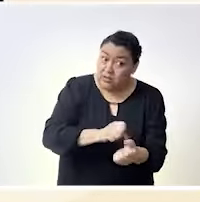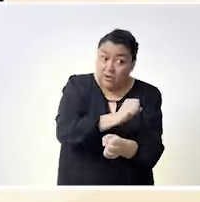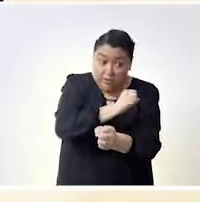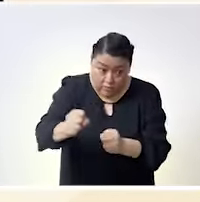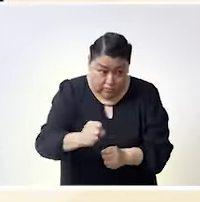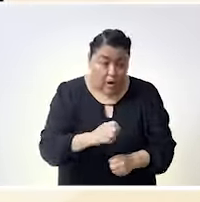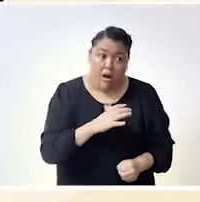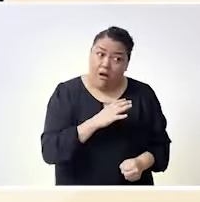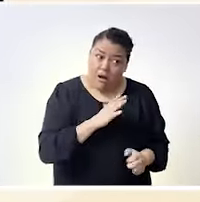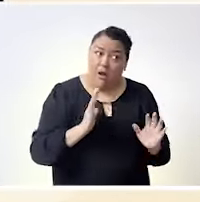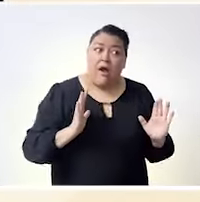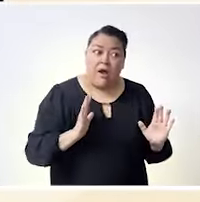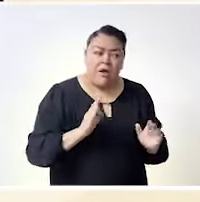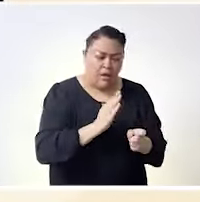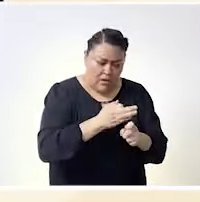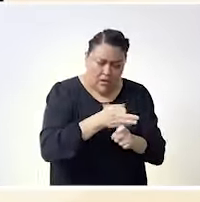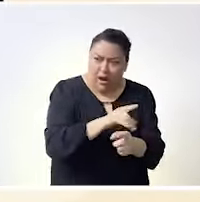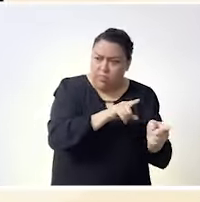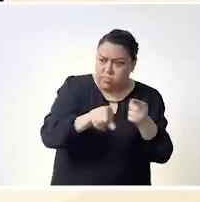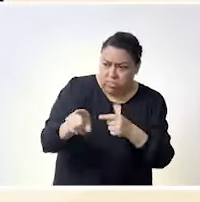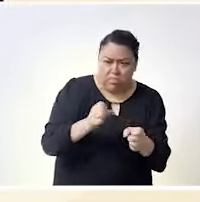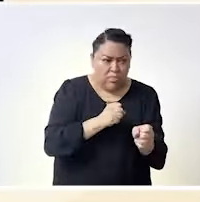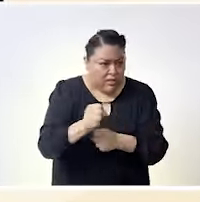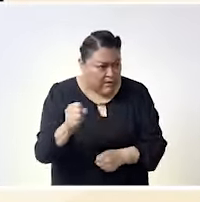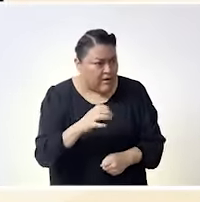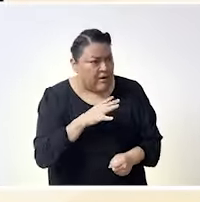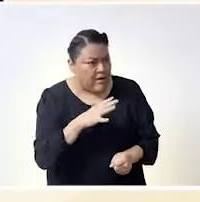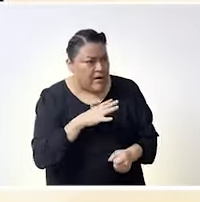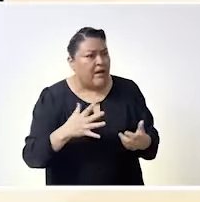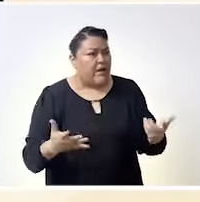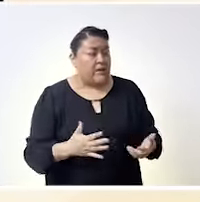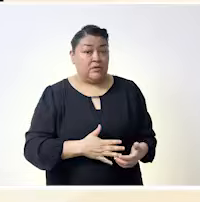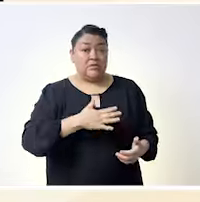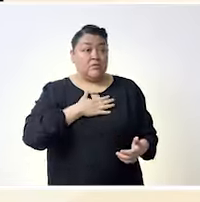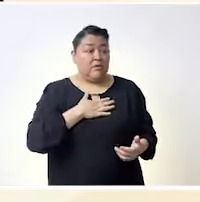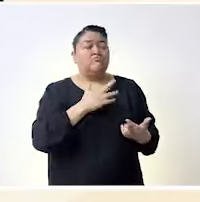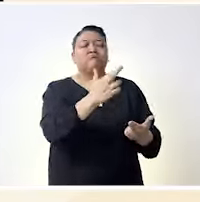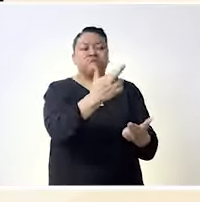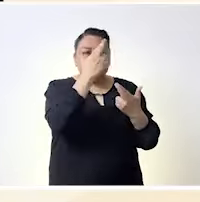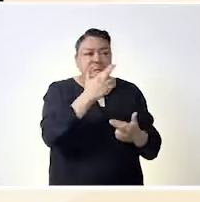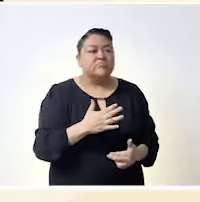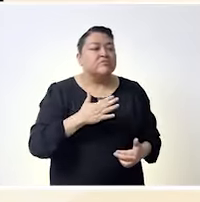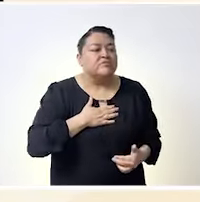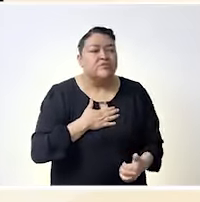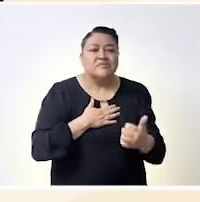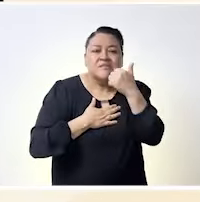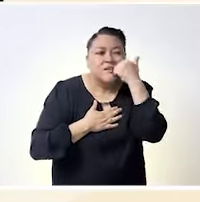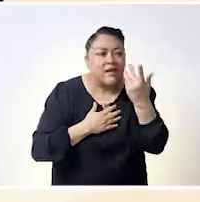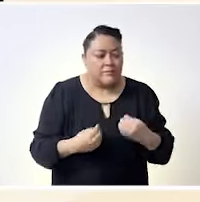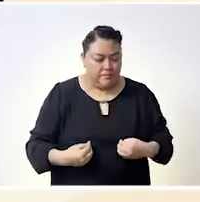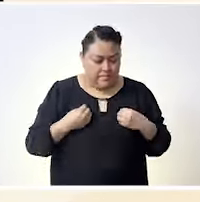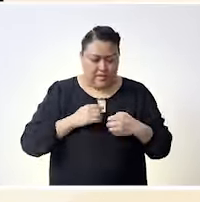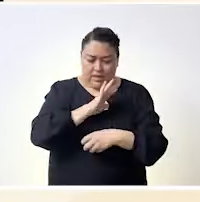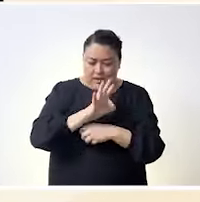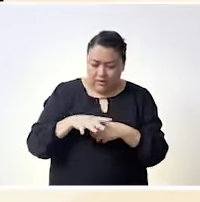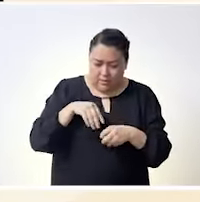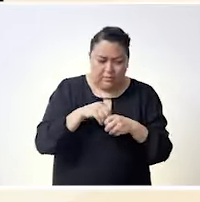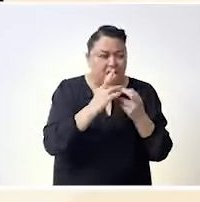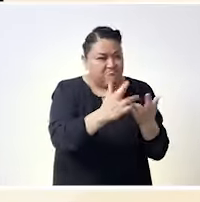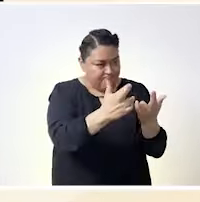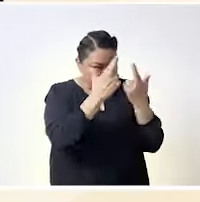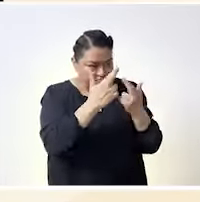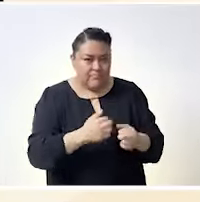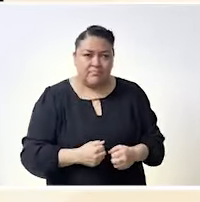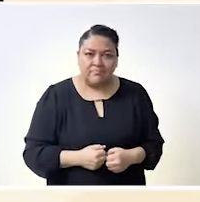es violencia y por qué no le voy a poner el nombre que es y por qué no le voy a poner el nombre de que yo quiero ser tomada en cuenta en todos los ámbitos